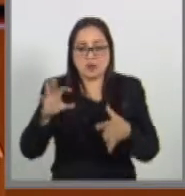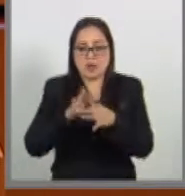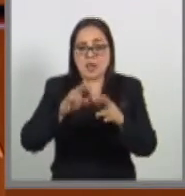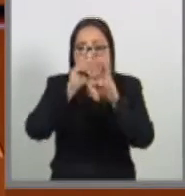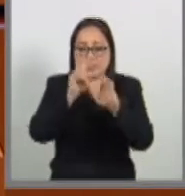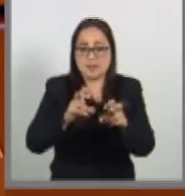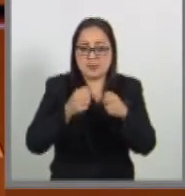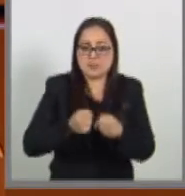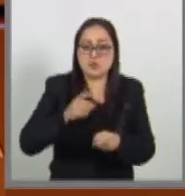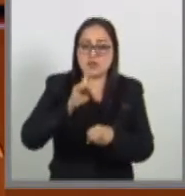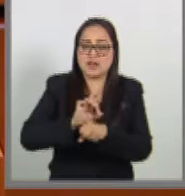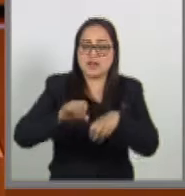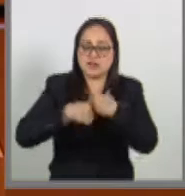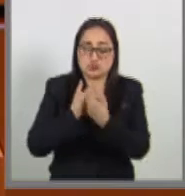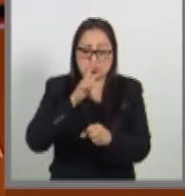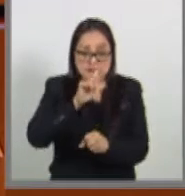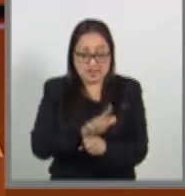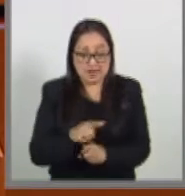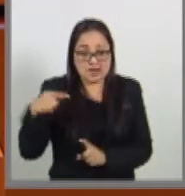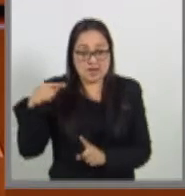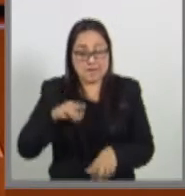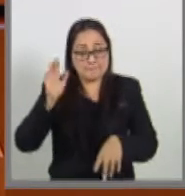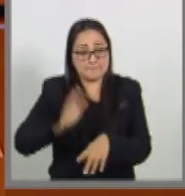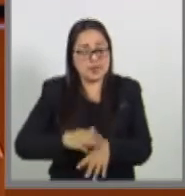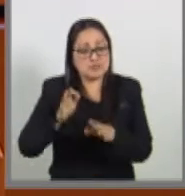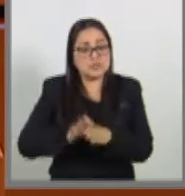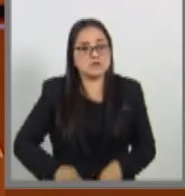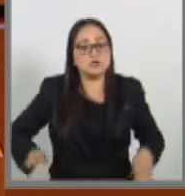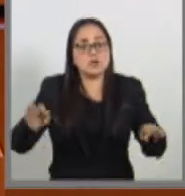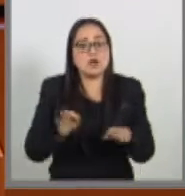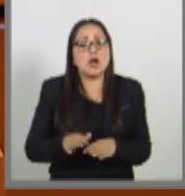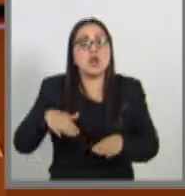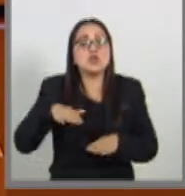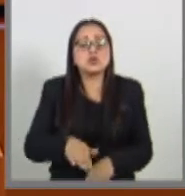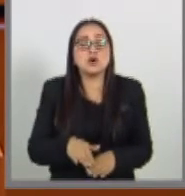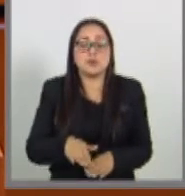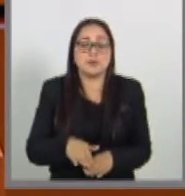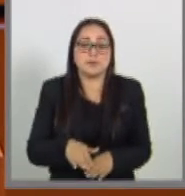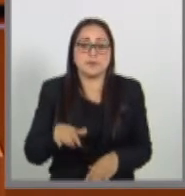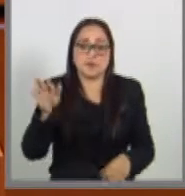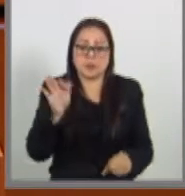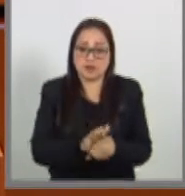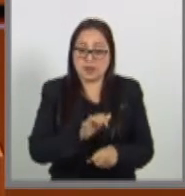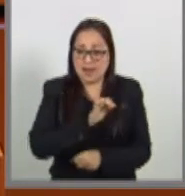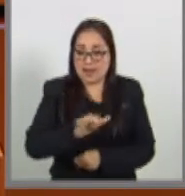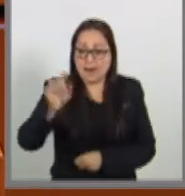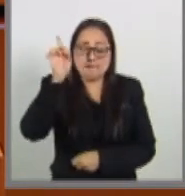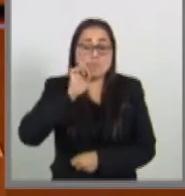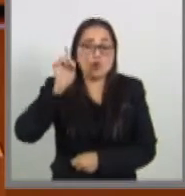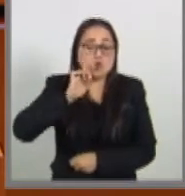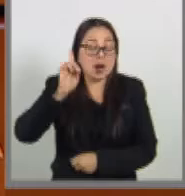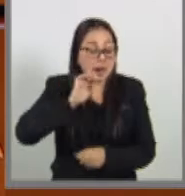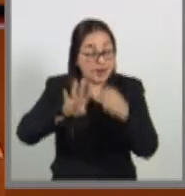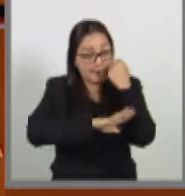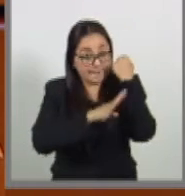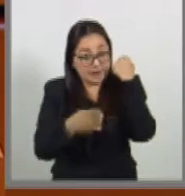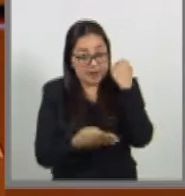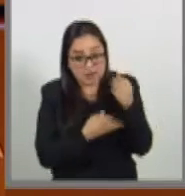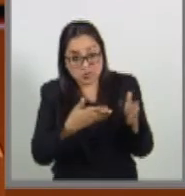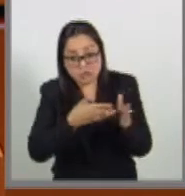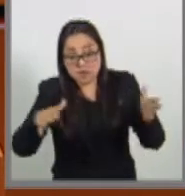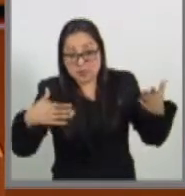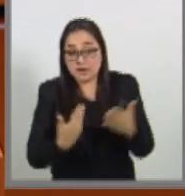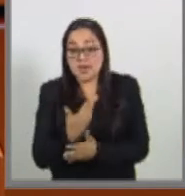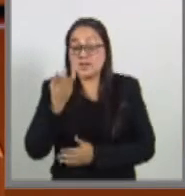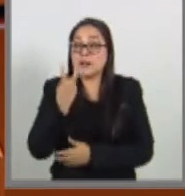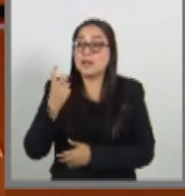social y particularmente los que tienen que ver con la modalidad de protección a la maternidad establecen con